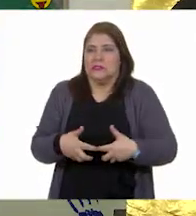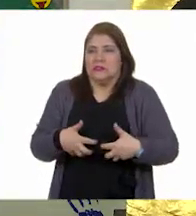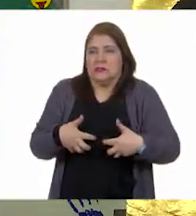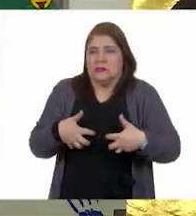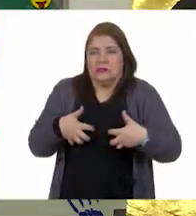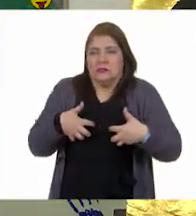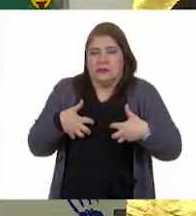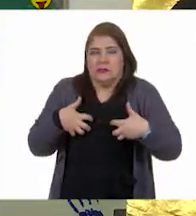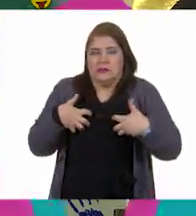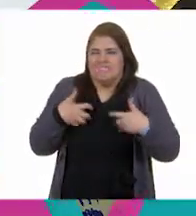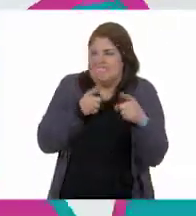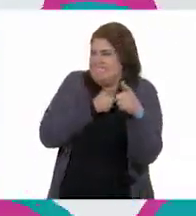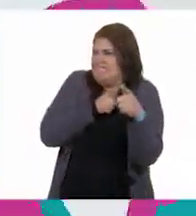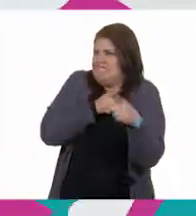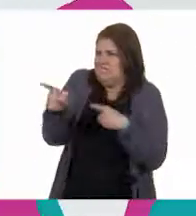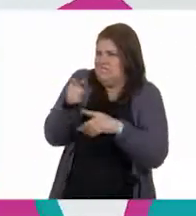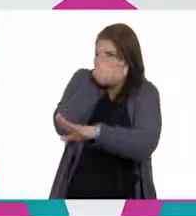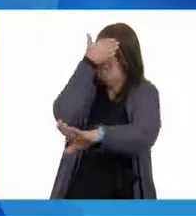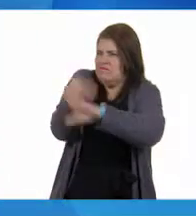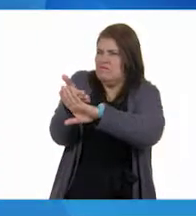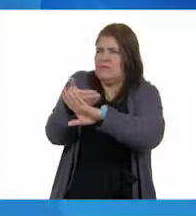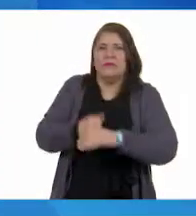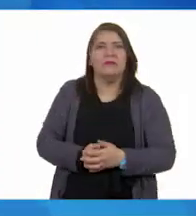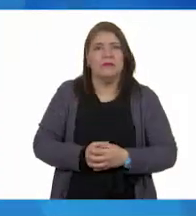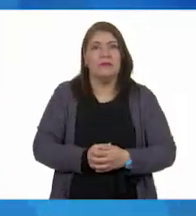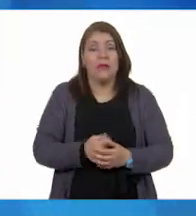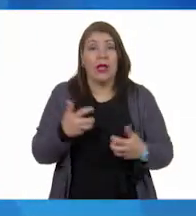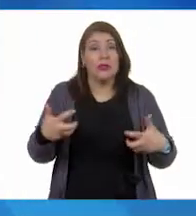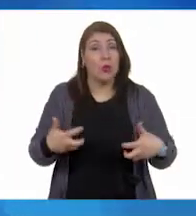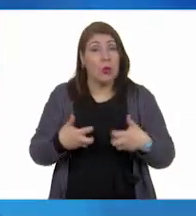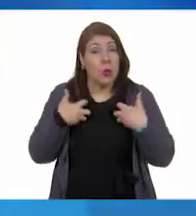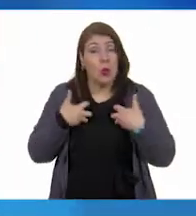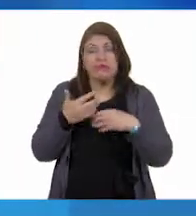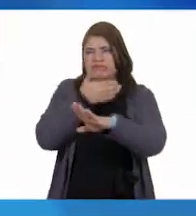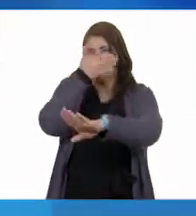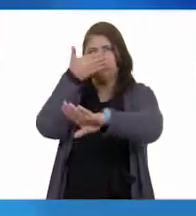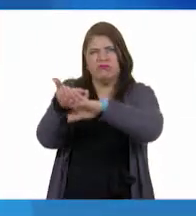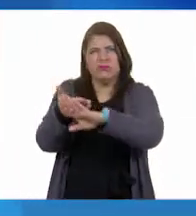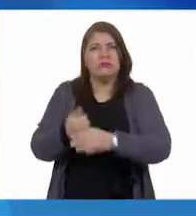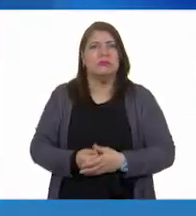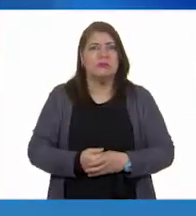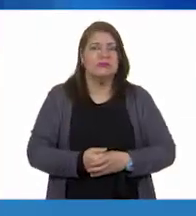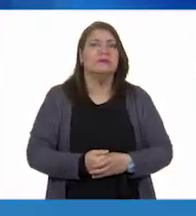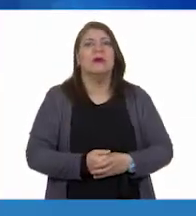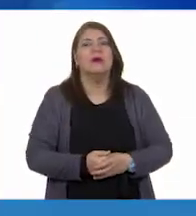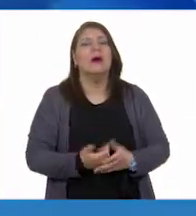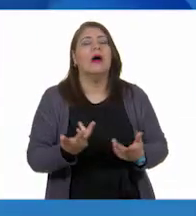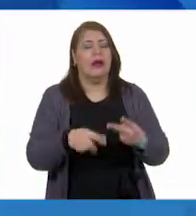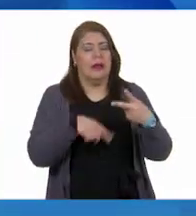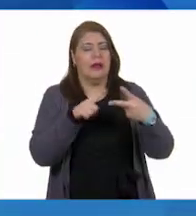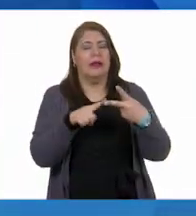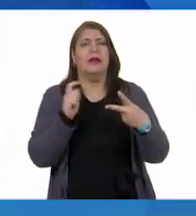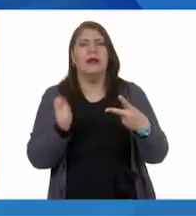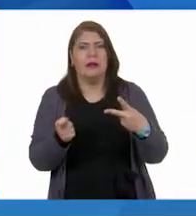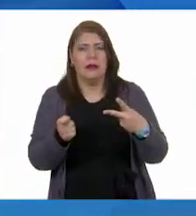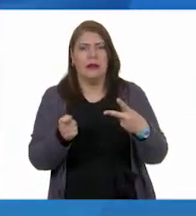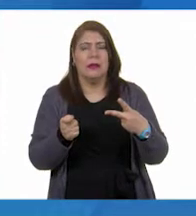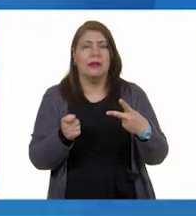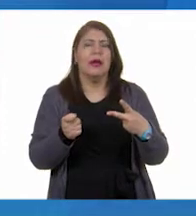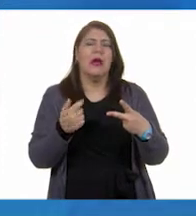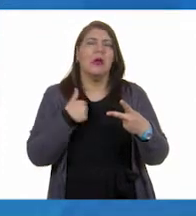y lo insulto. Me enojo y lo insulto. La segunda es, me